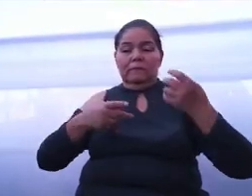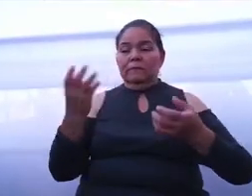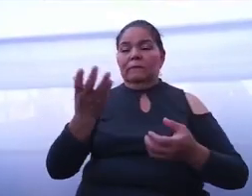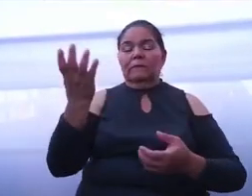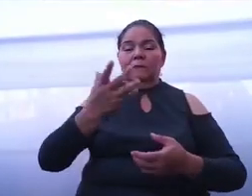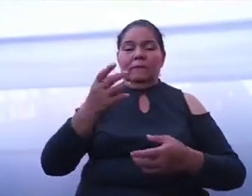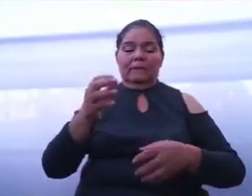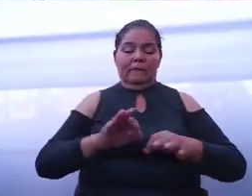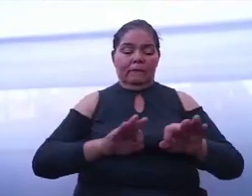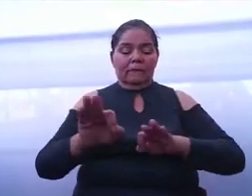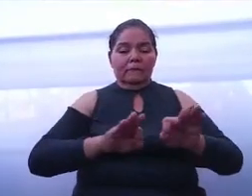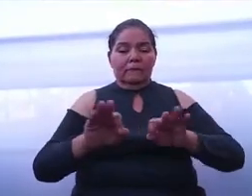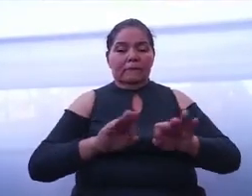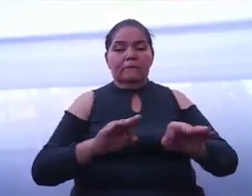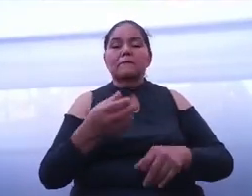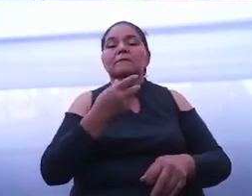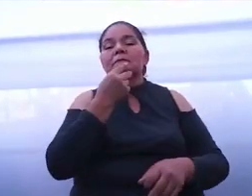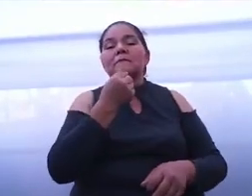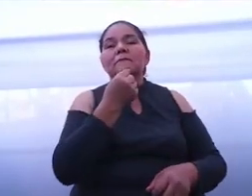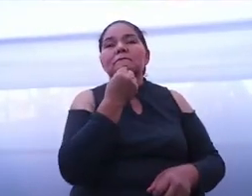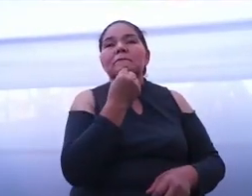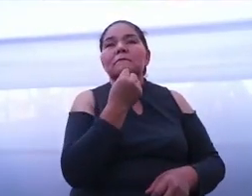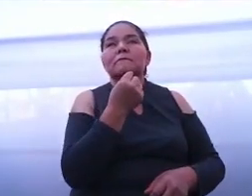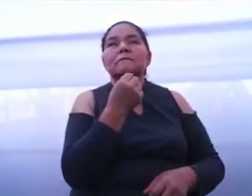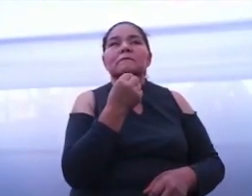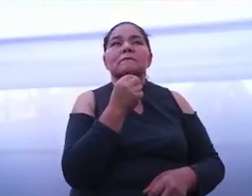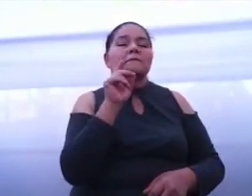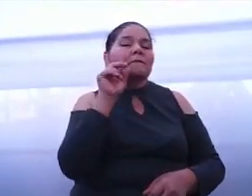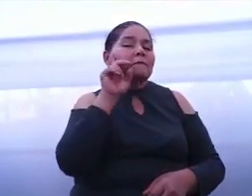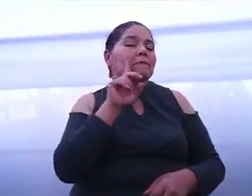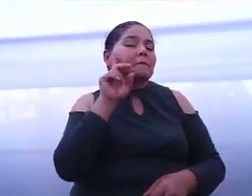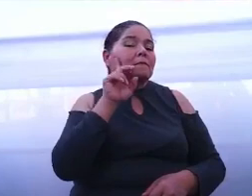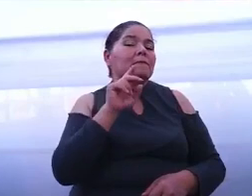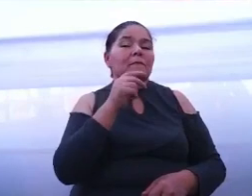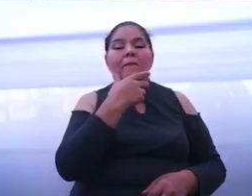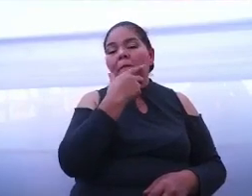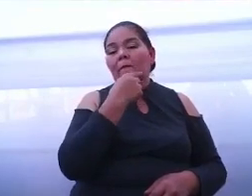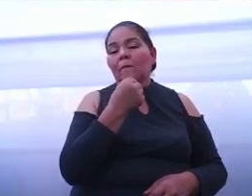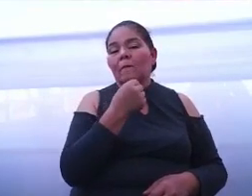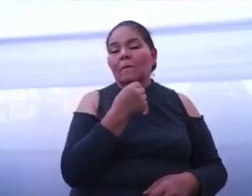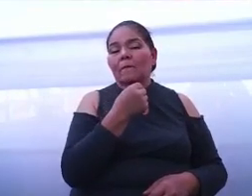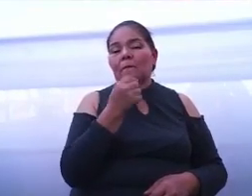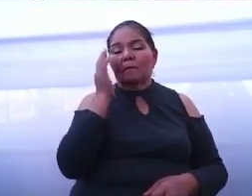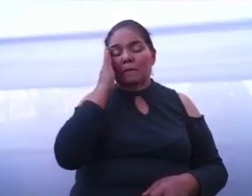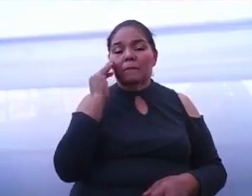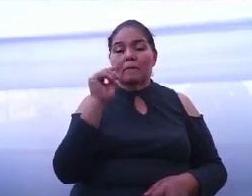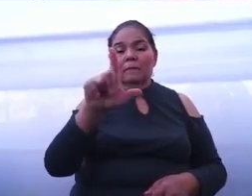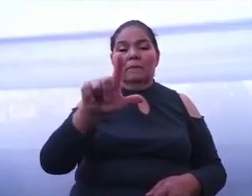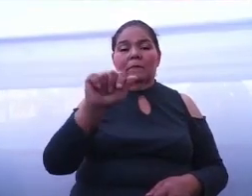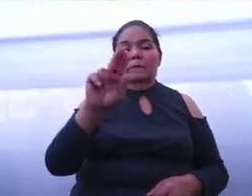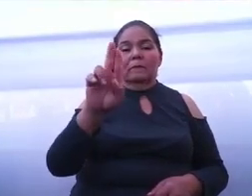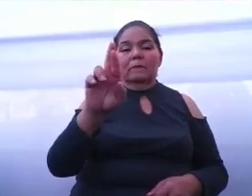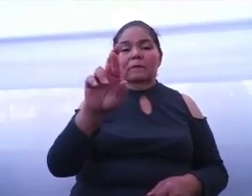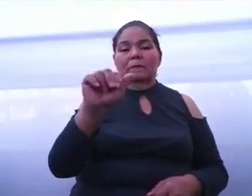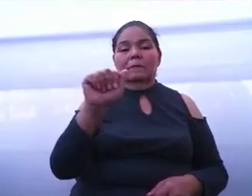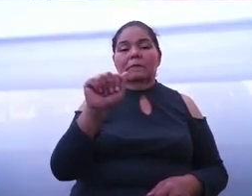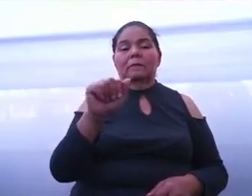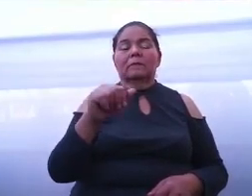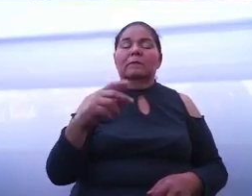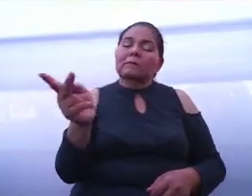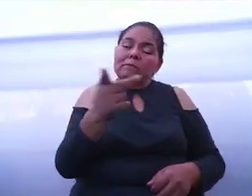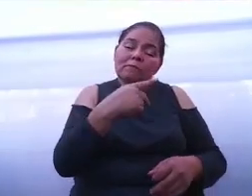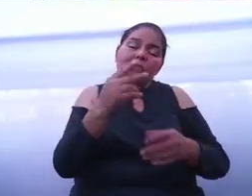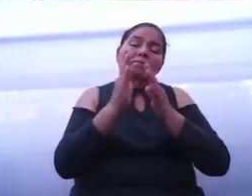niñas, niños y docentes. Laura, hoy te quiero pedir un